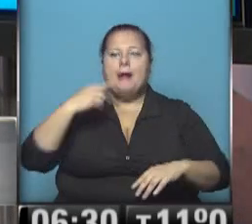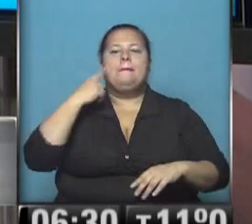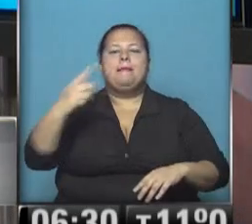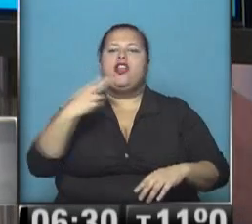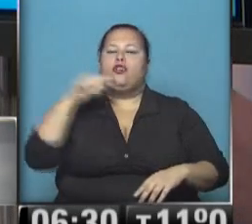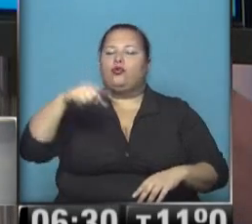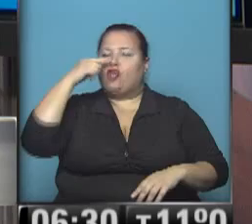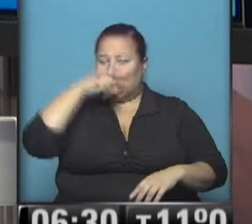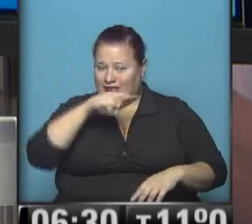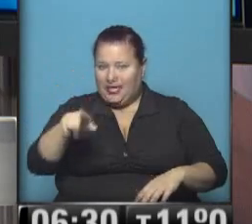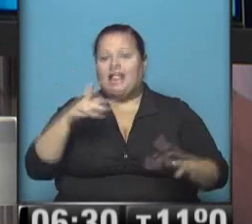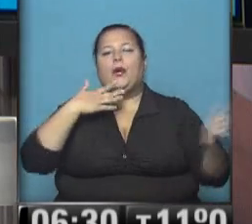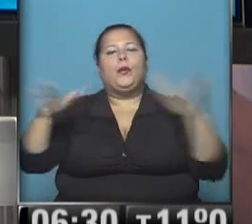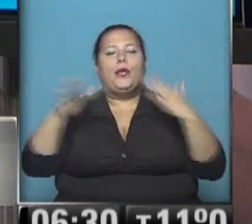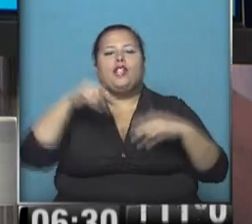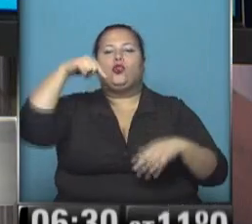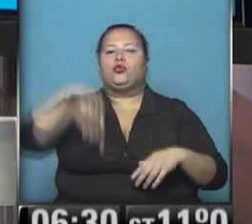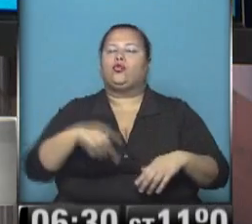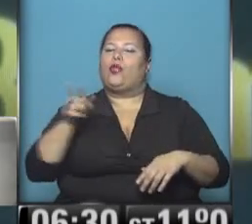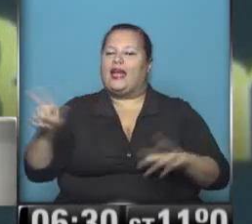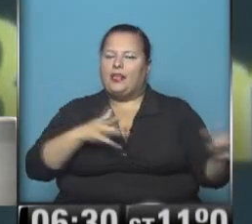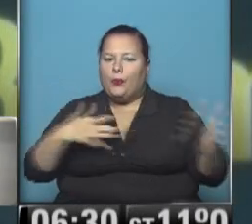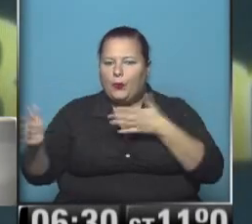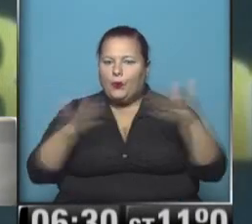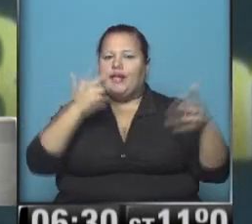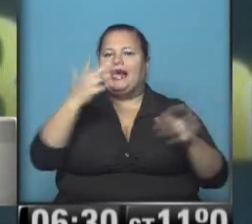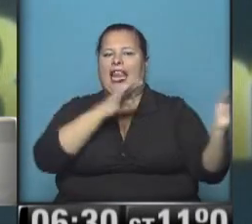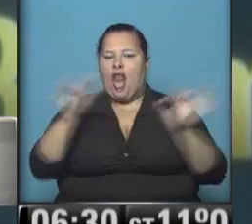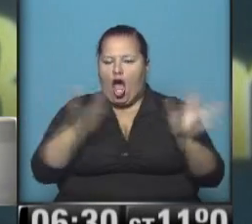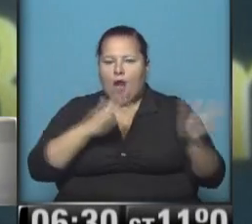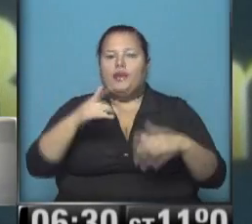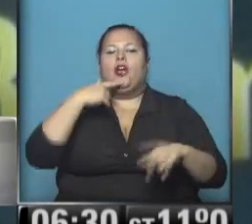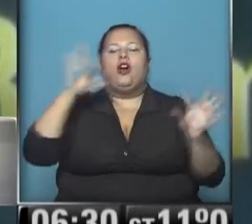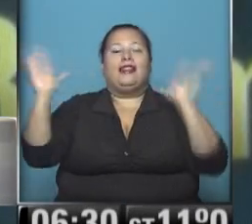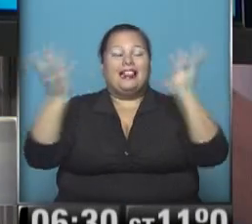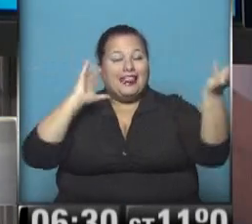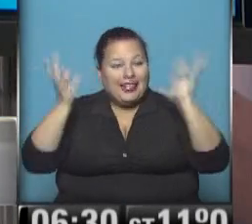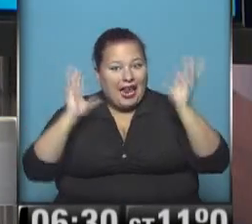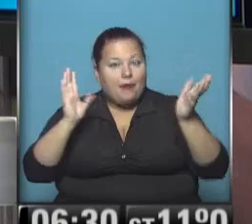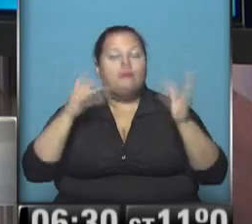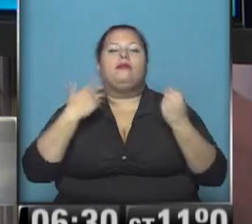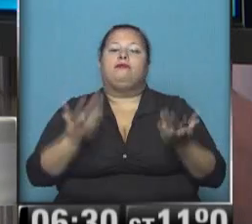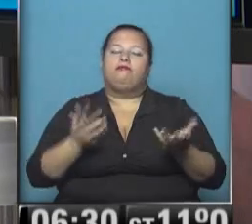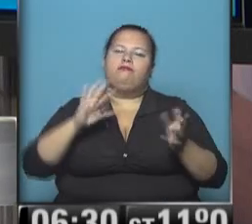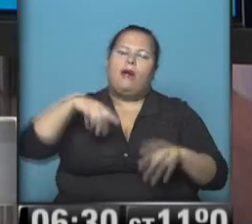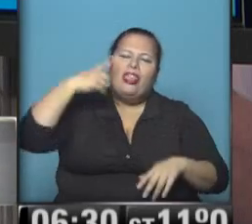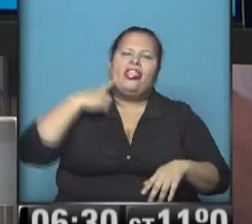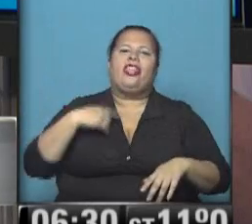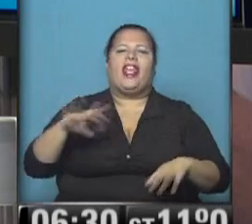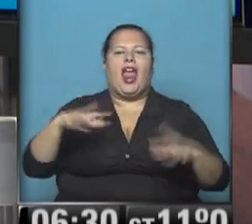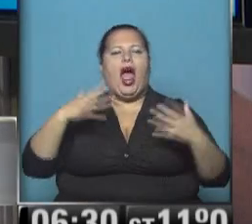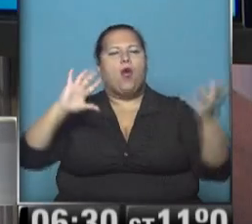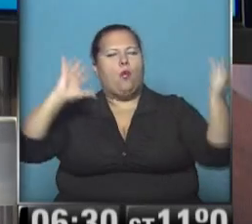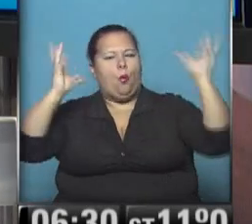.7 hectopascales, el viento está soplando del sudeste a 3 kilómetros por hora las condiciones meteorológicas serán entonces de una jornada con